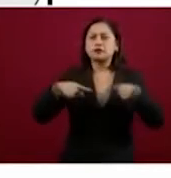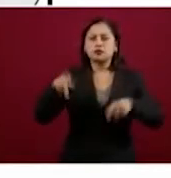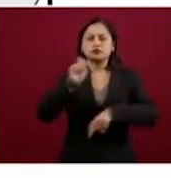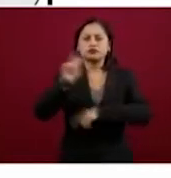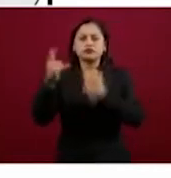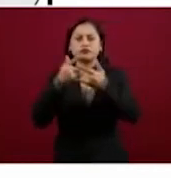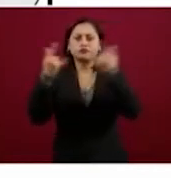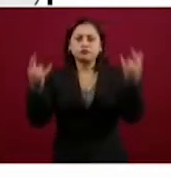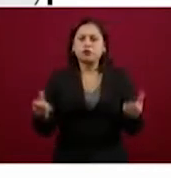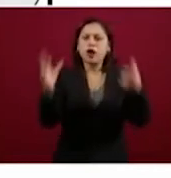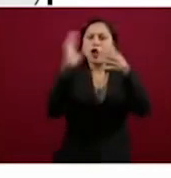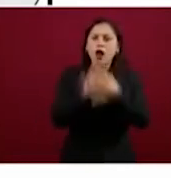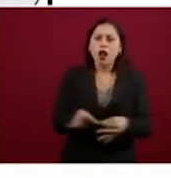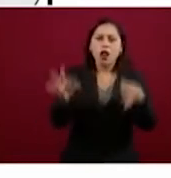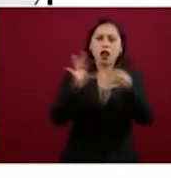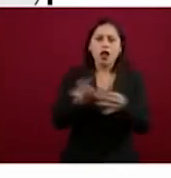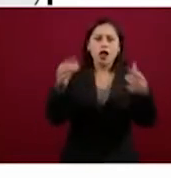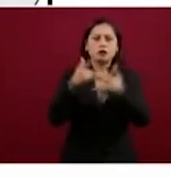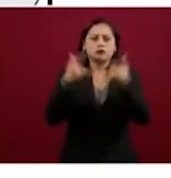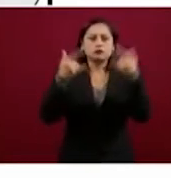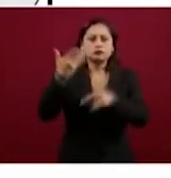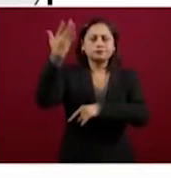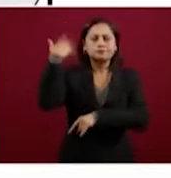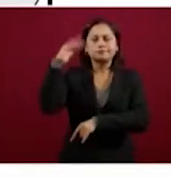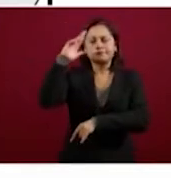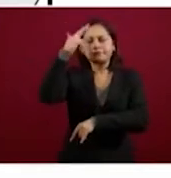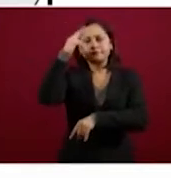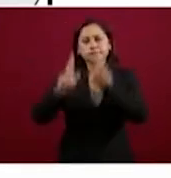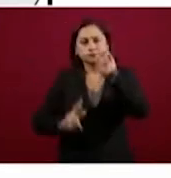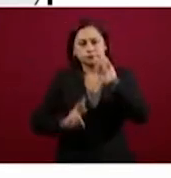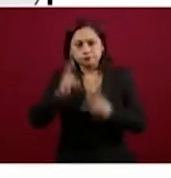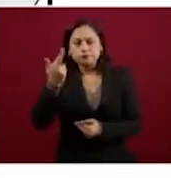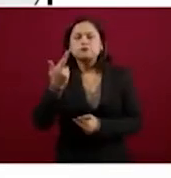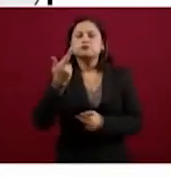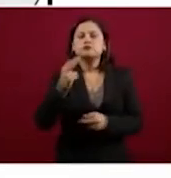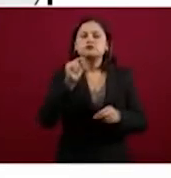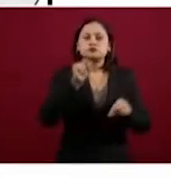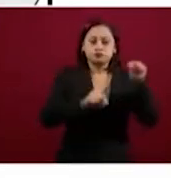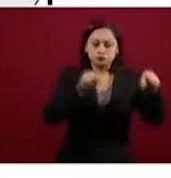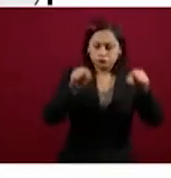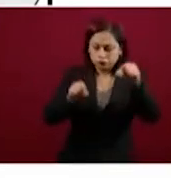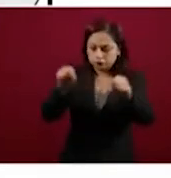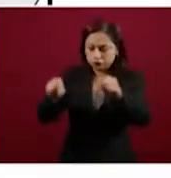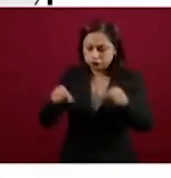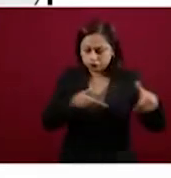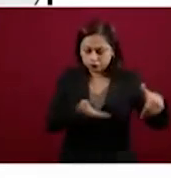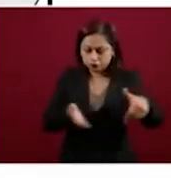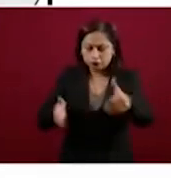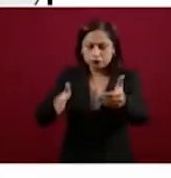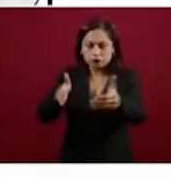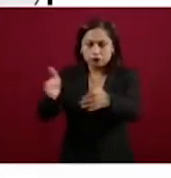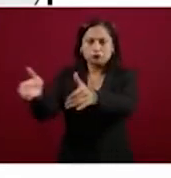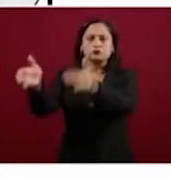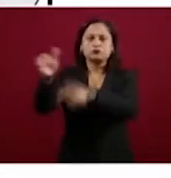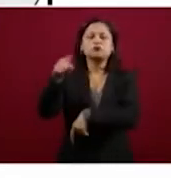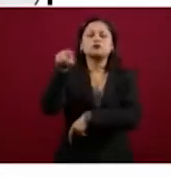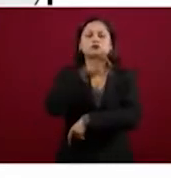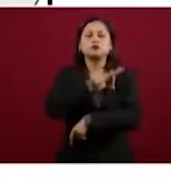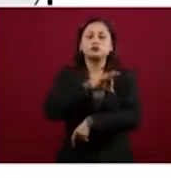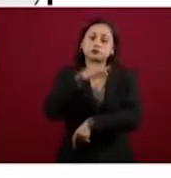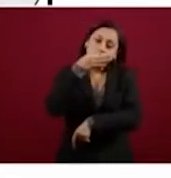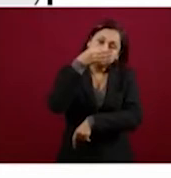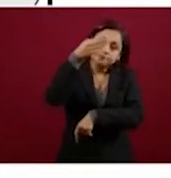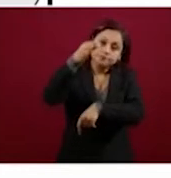en el Zócalo y después en varios puntos que se darán a conocer. Estamos invitando a todas, a todos a asistir a esta